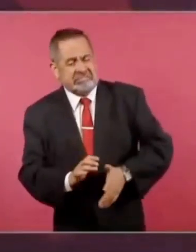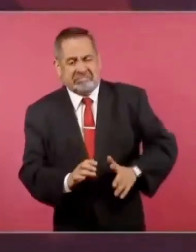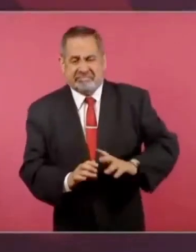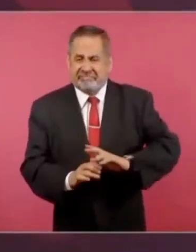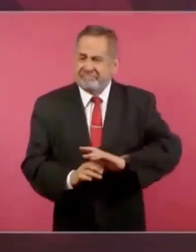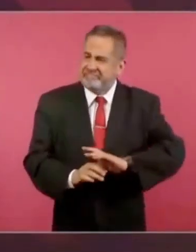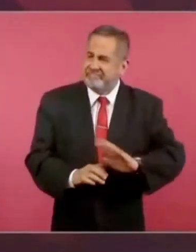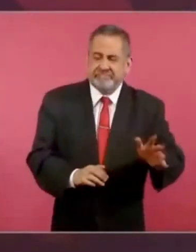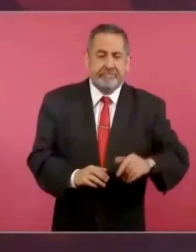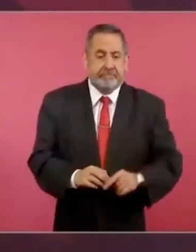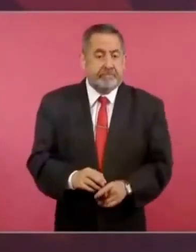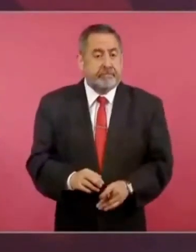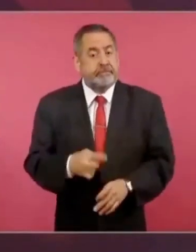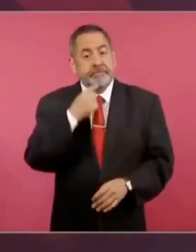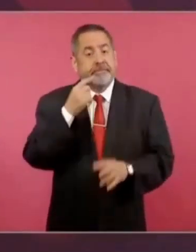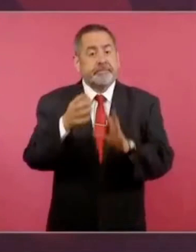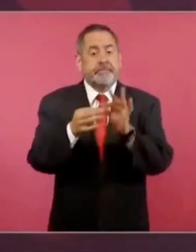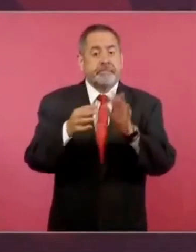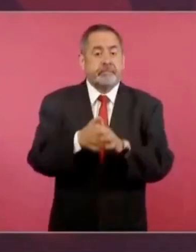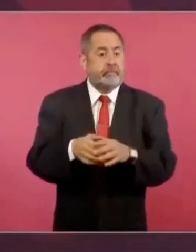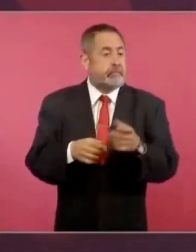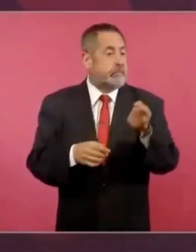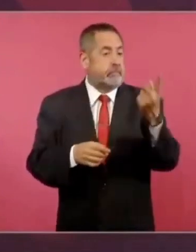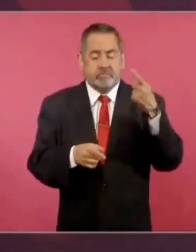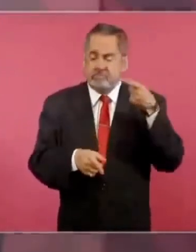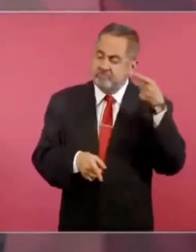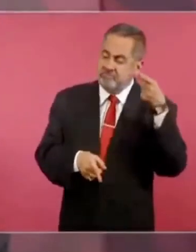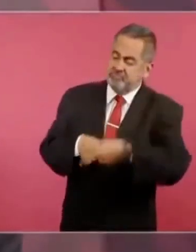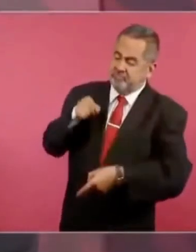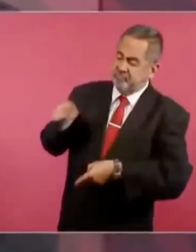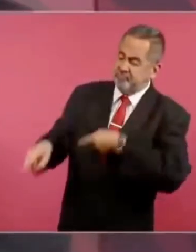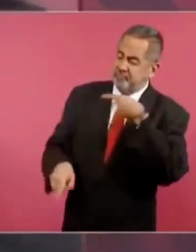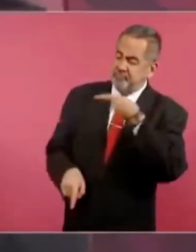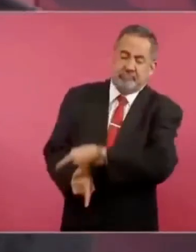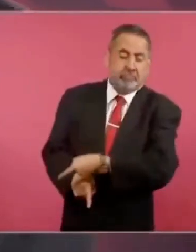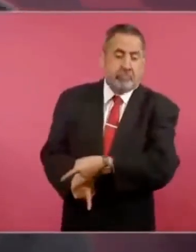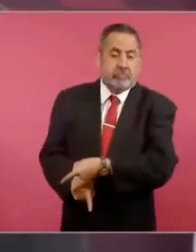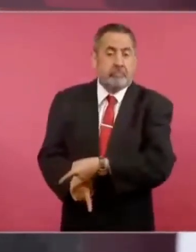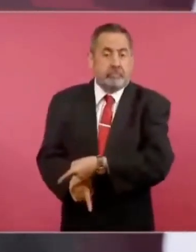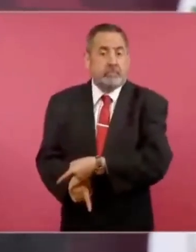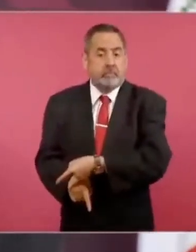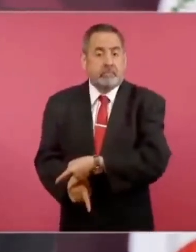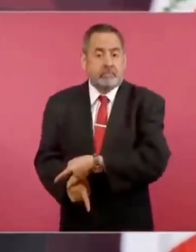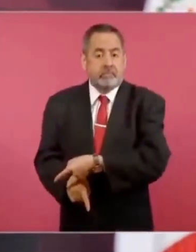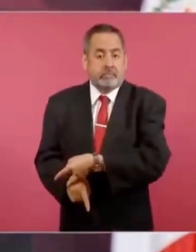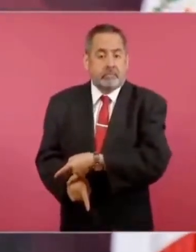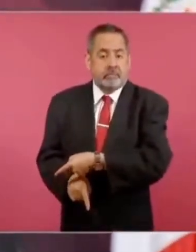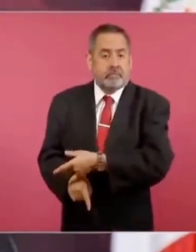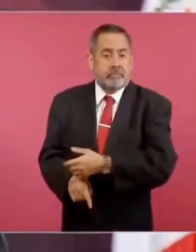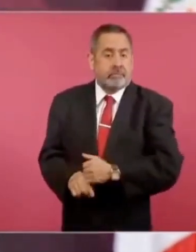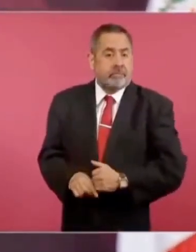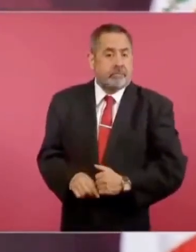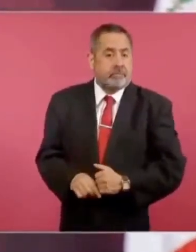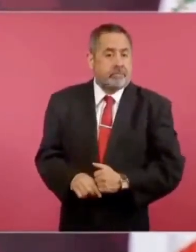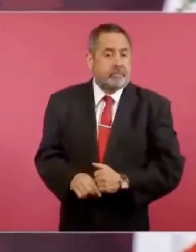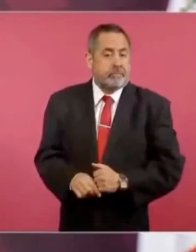se habla de ofensas a sus